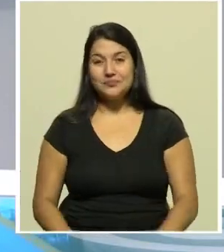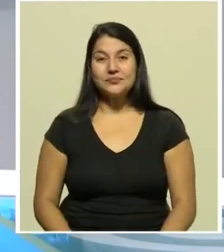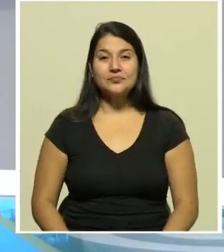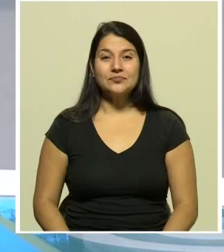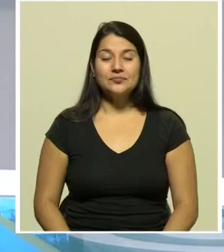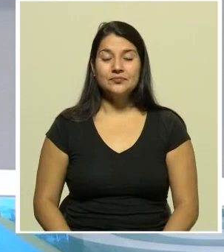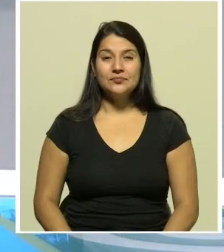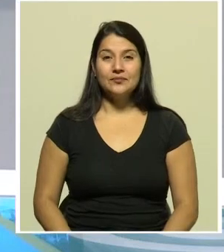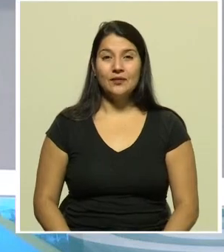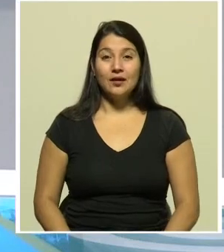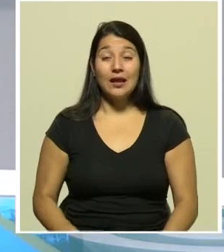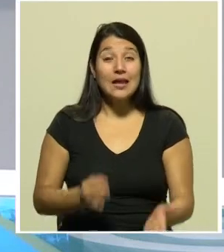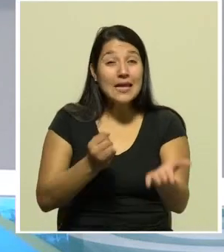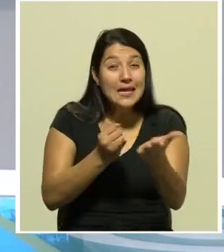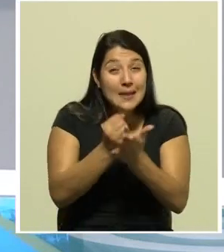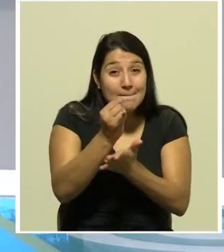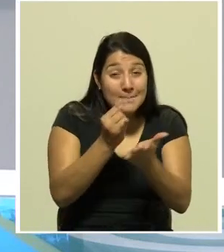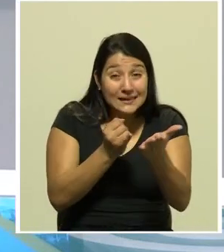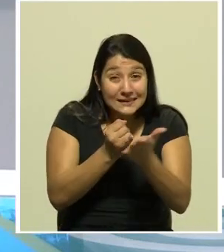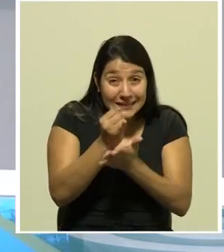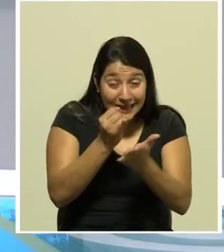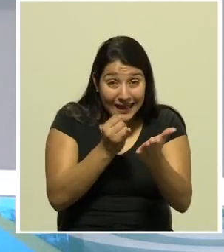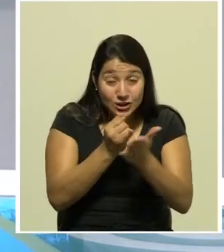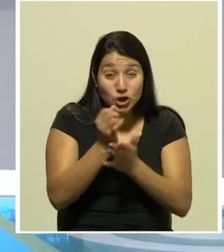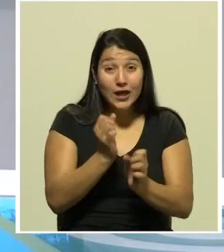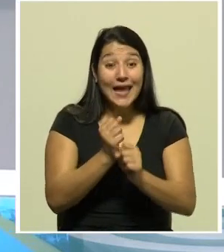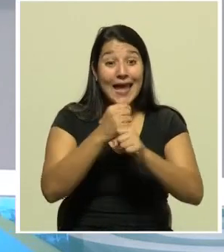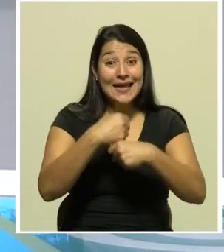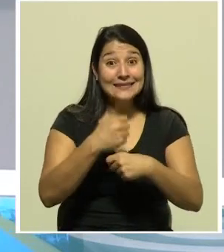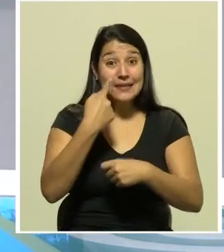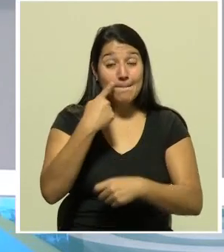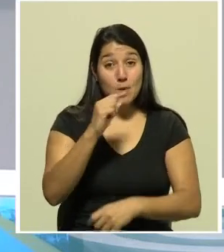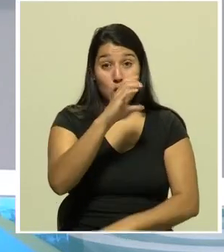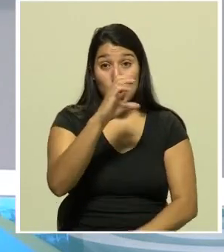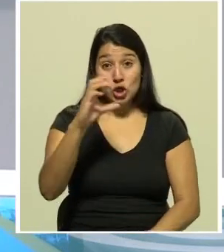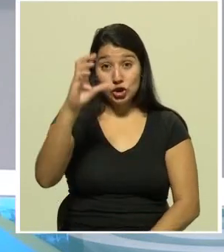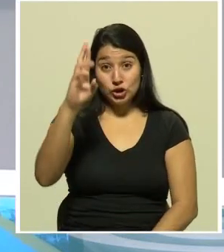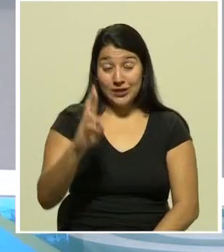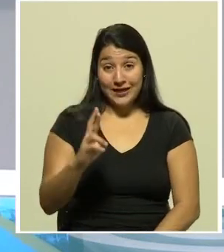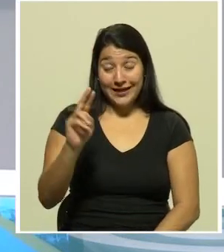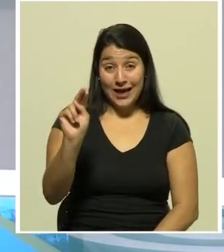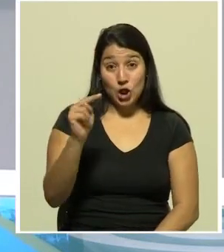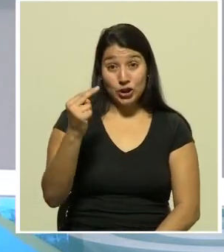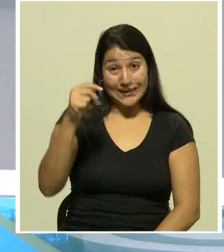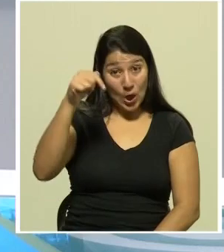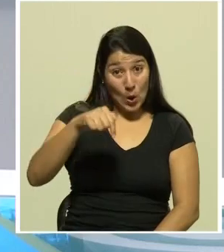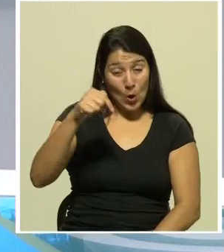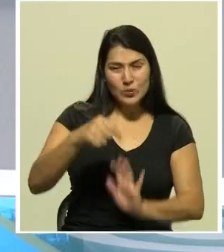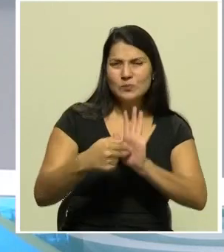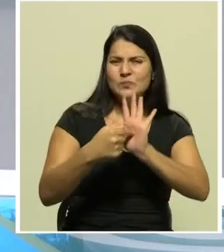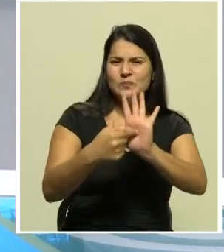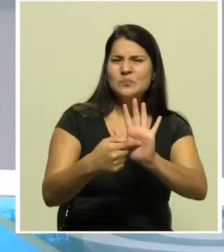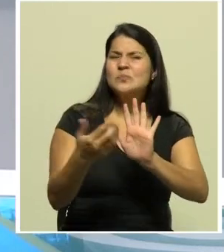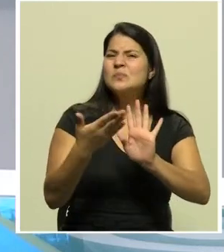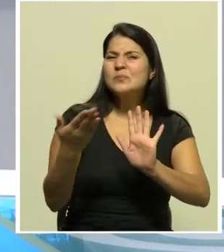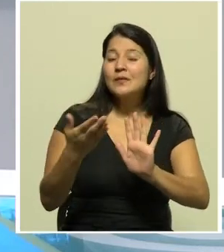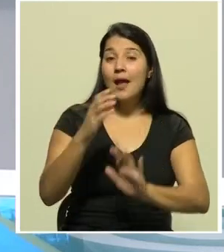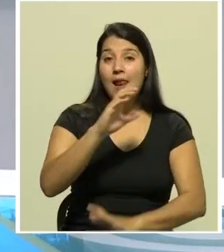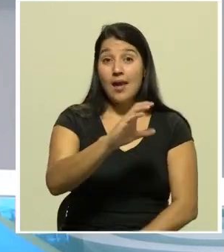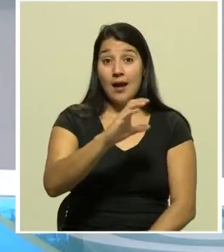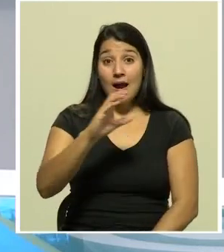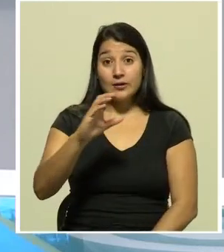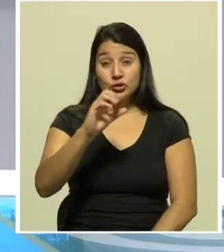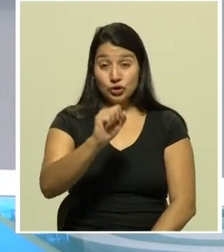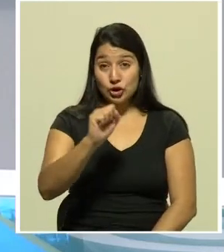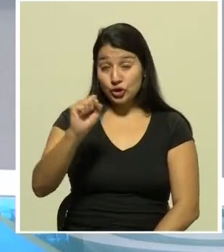una investigación periodística de costa rica noticias reveló hoy que la caja costarricense del